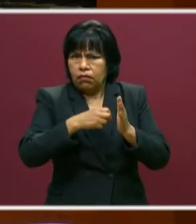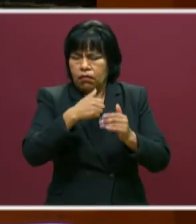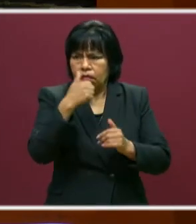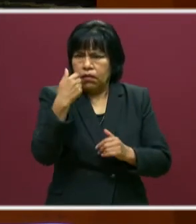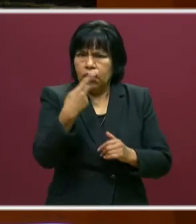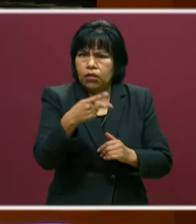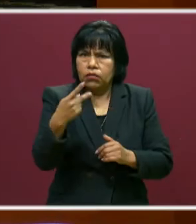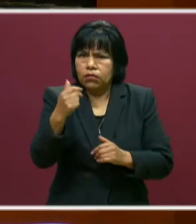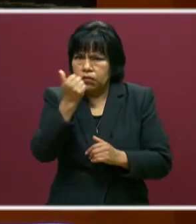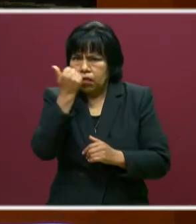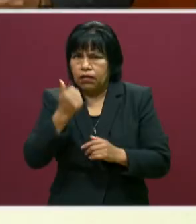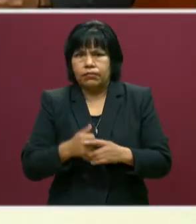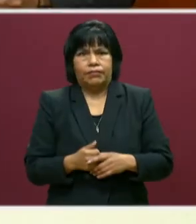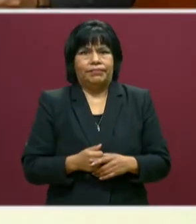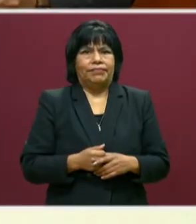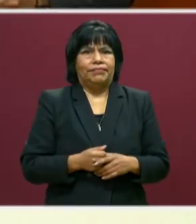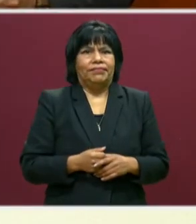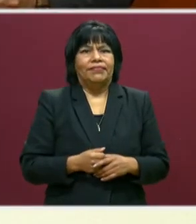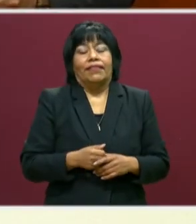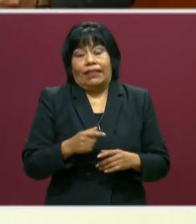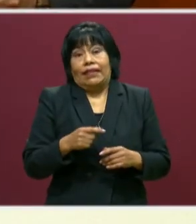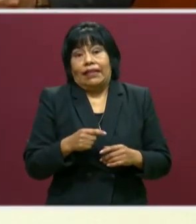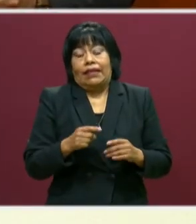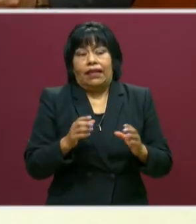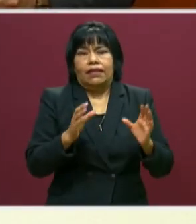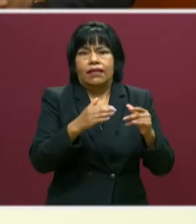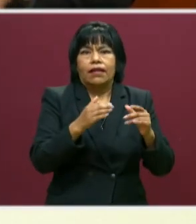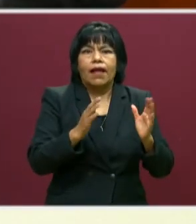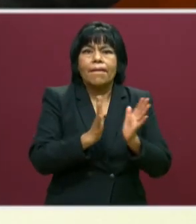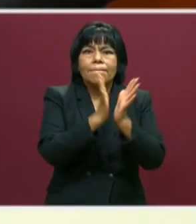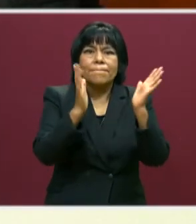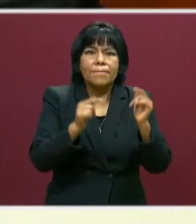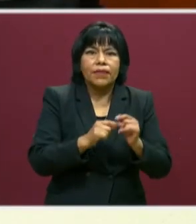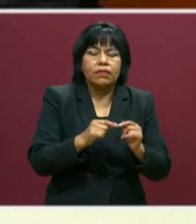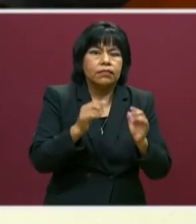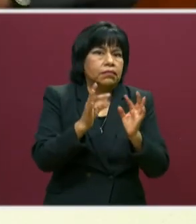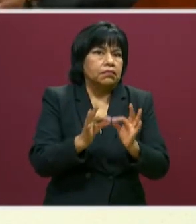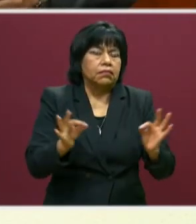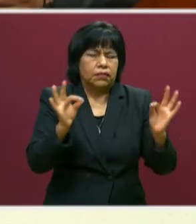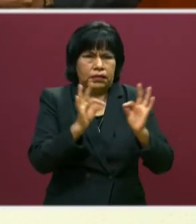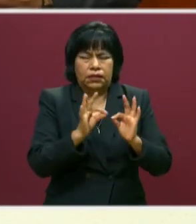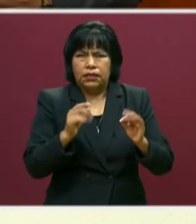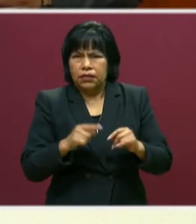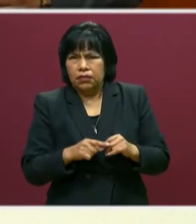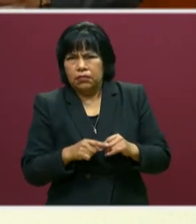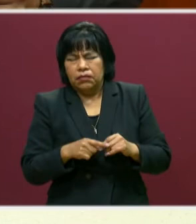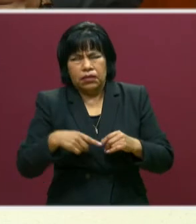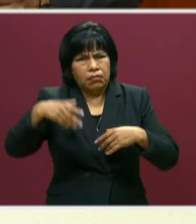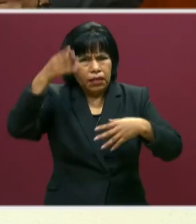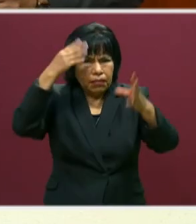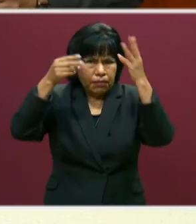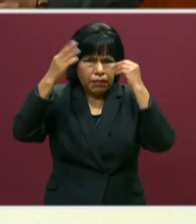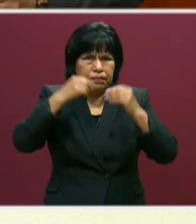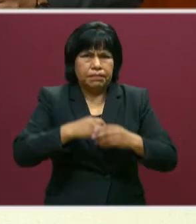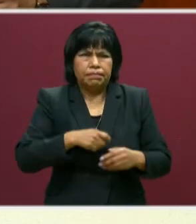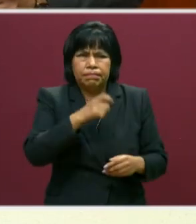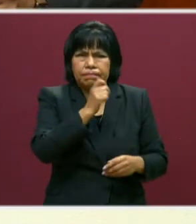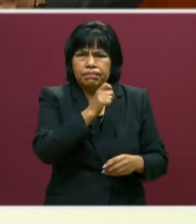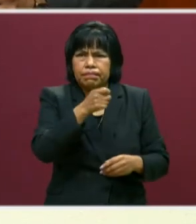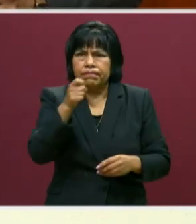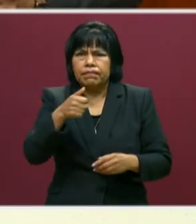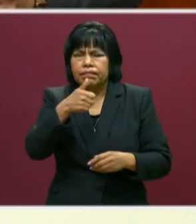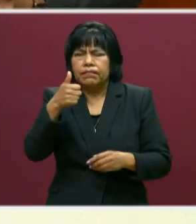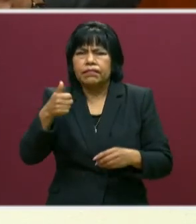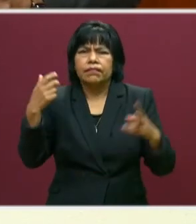alumnos. Así es. bueno, generar estos espacios de participación, ¿no?, de construcción y construcción y resignificación de las